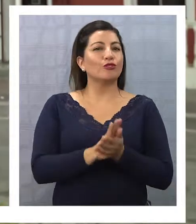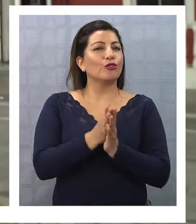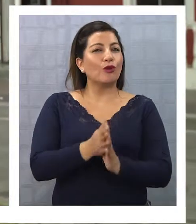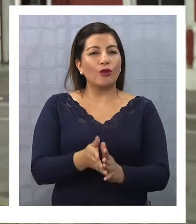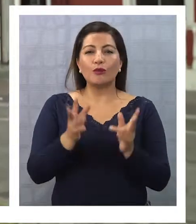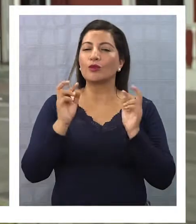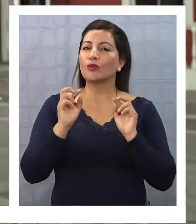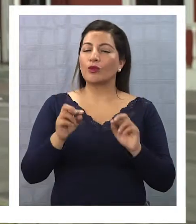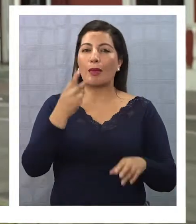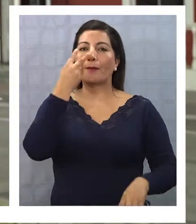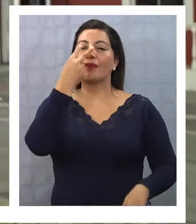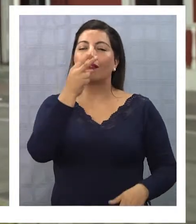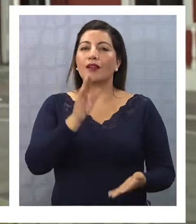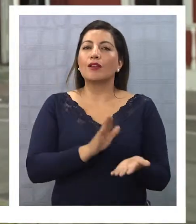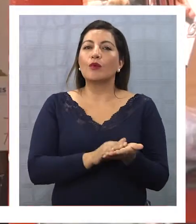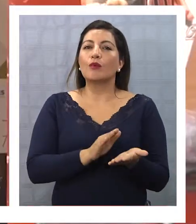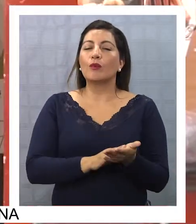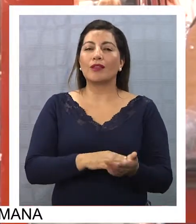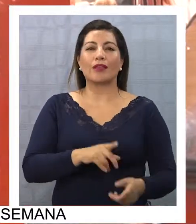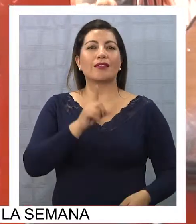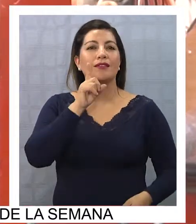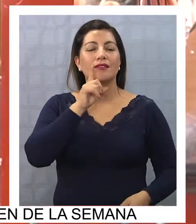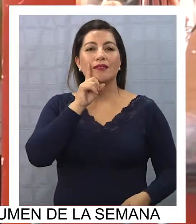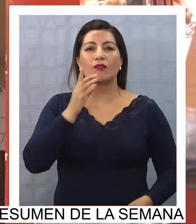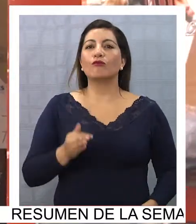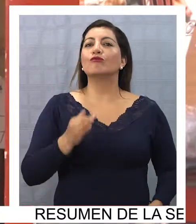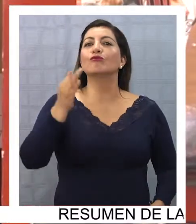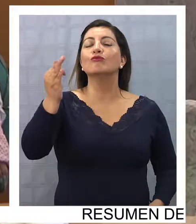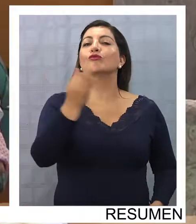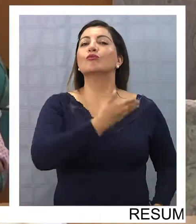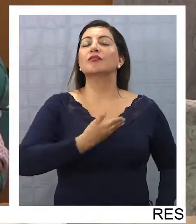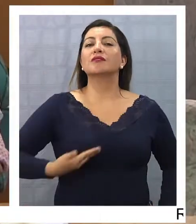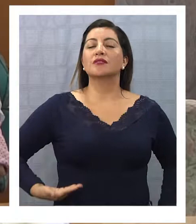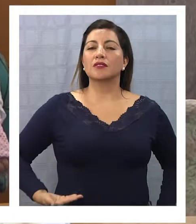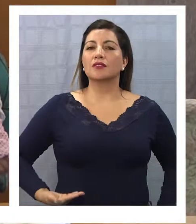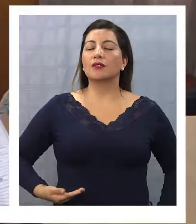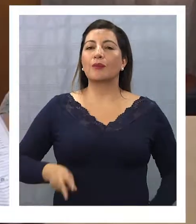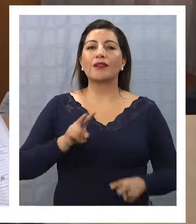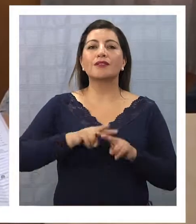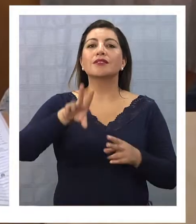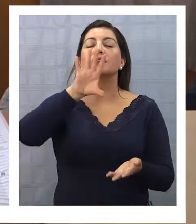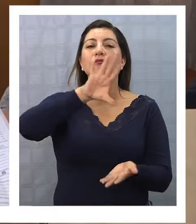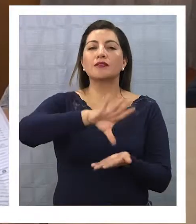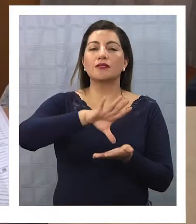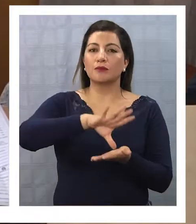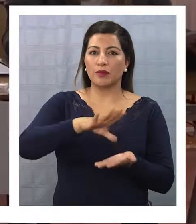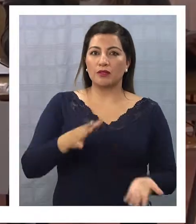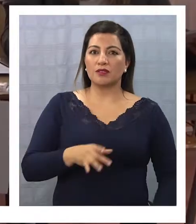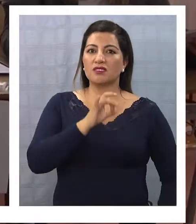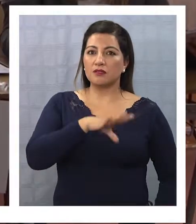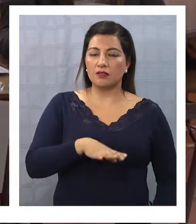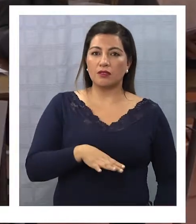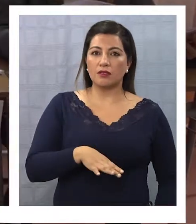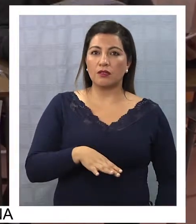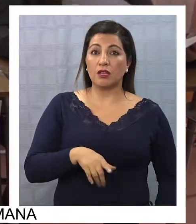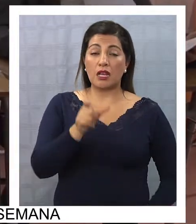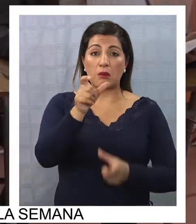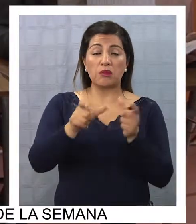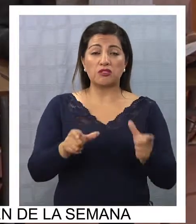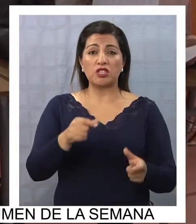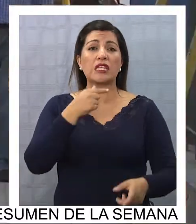las propuestas que tienen los candidatos de todo lo que quieren hacer con el país. Yo creo que la gente se manifiesta frente a eso. Y que